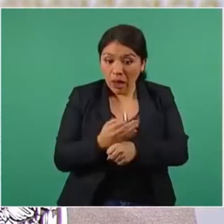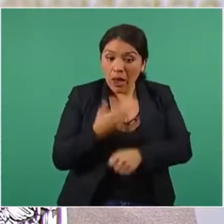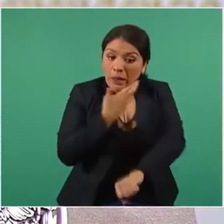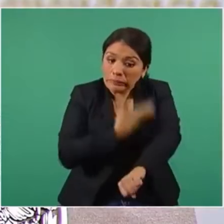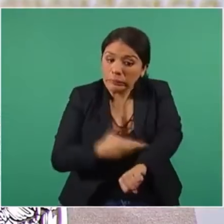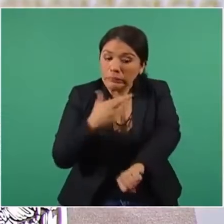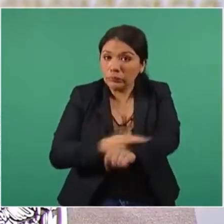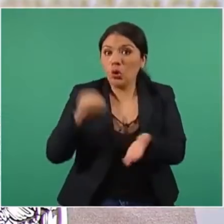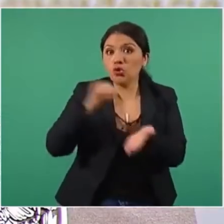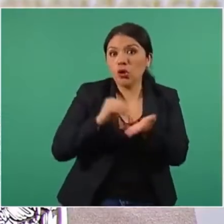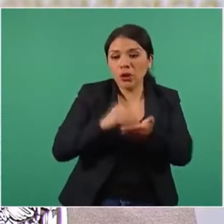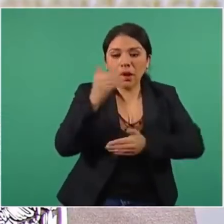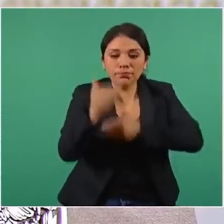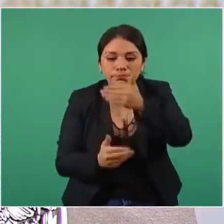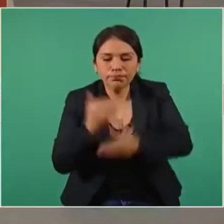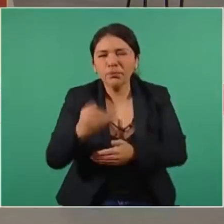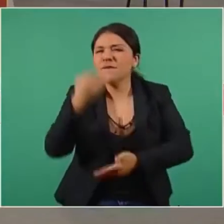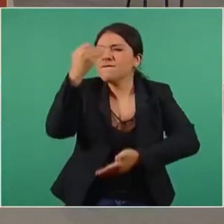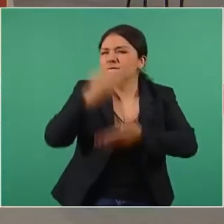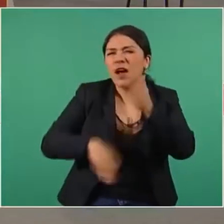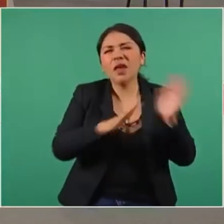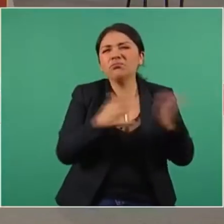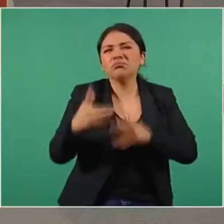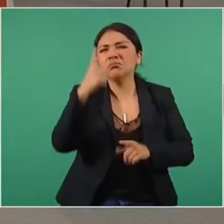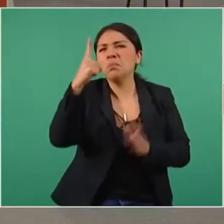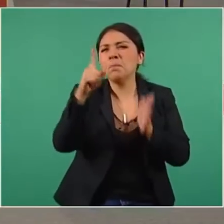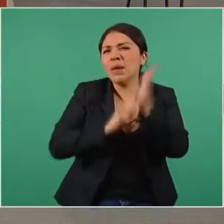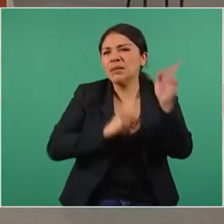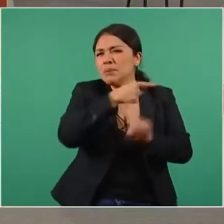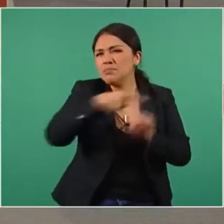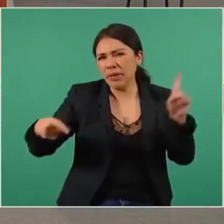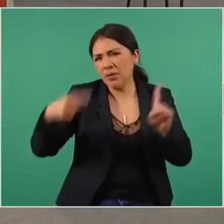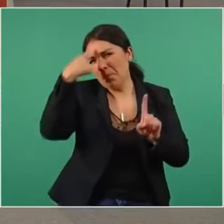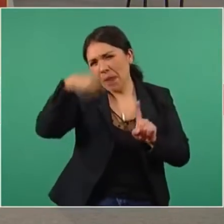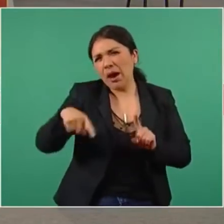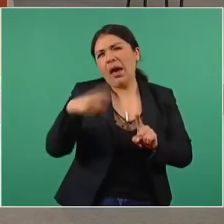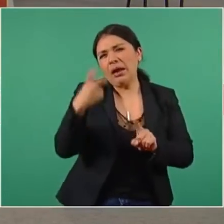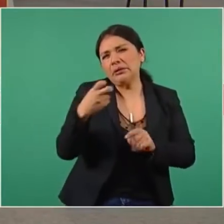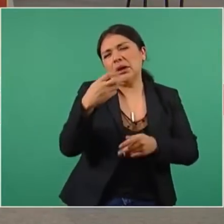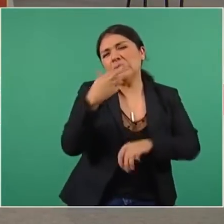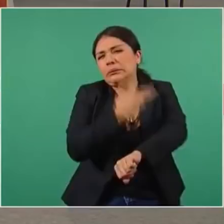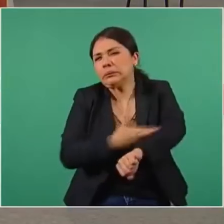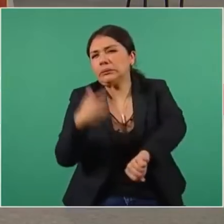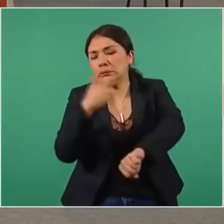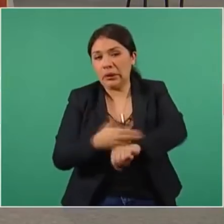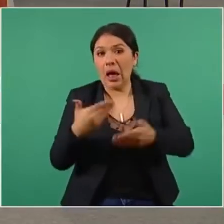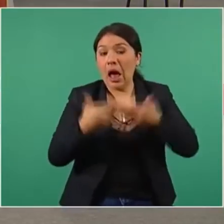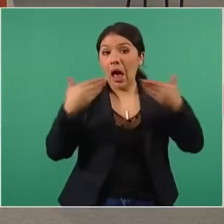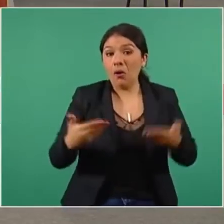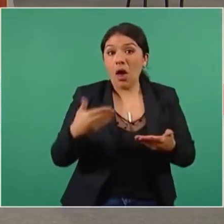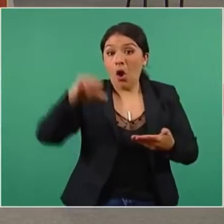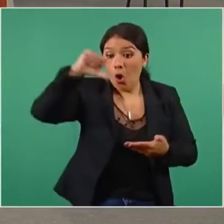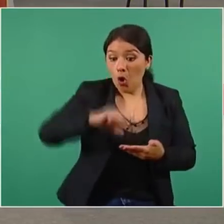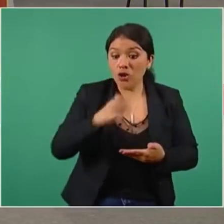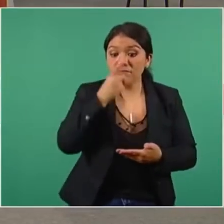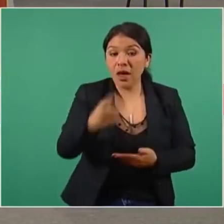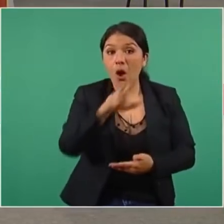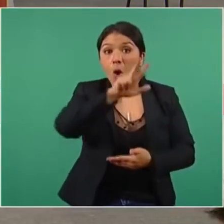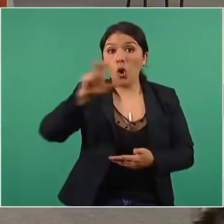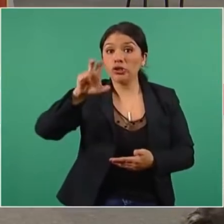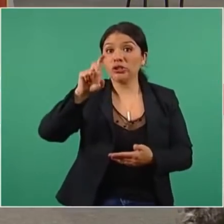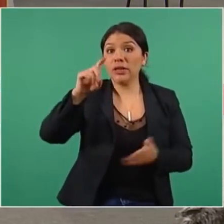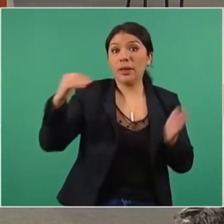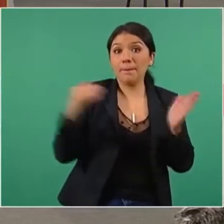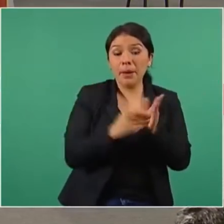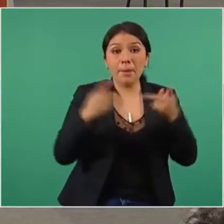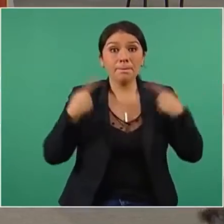falta aproximadamente mes y medio todavía de los plazos transitorios, por lo que muy probablemente esta cifra hoy de 830 mil